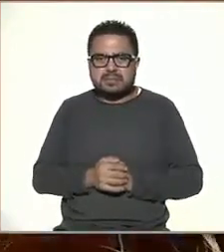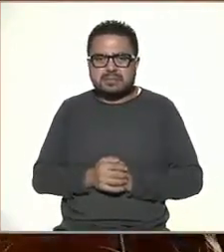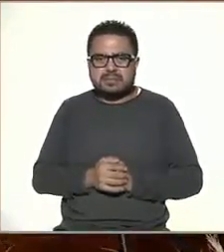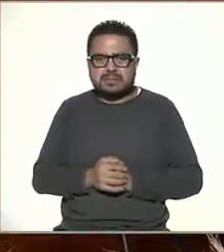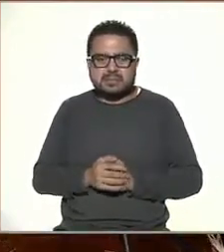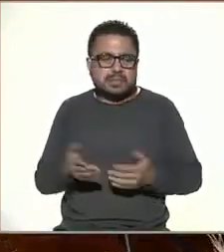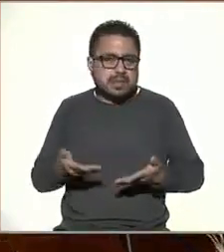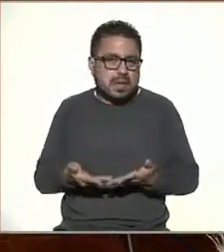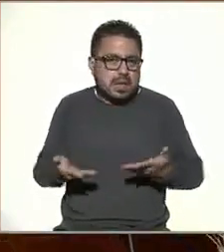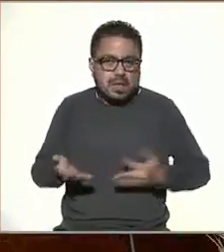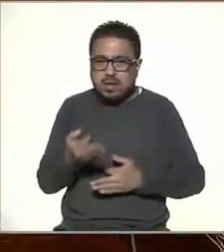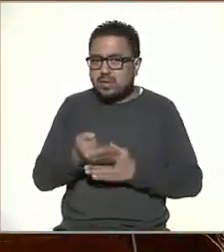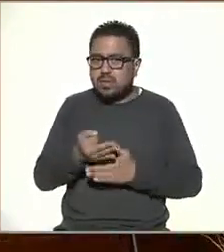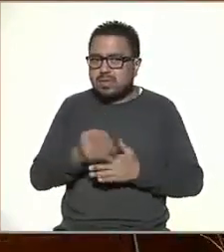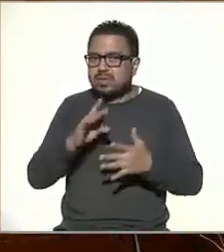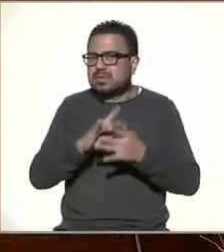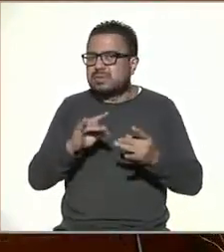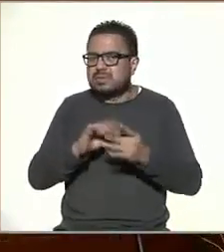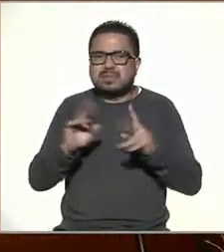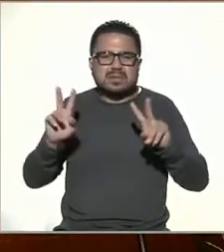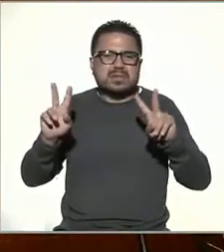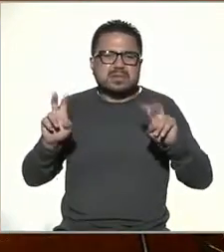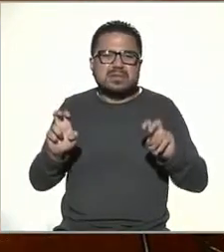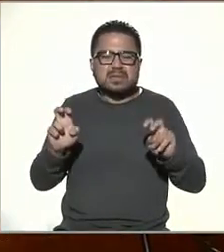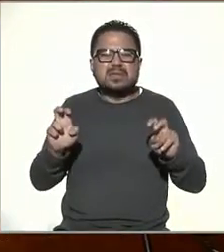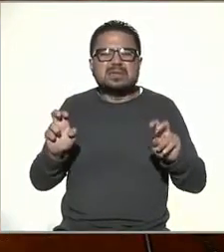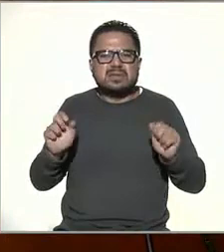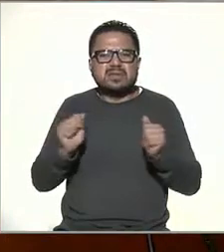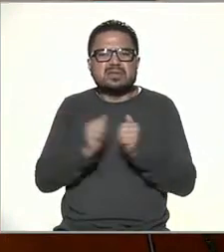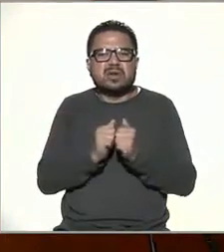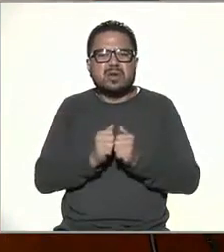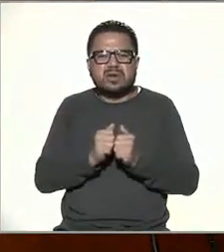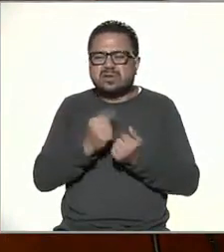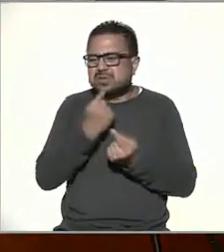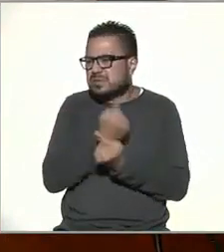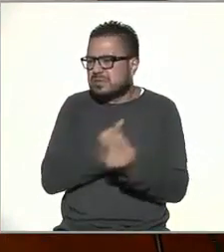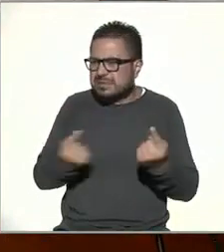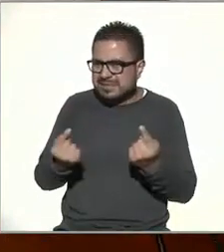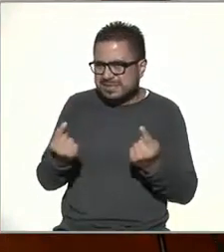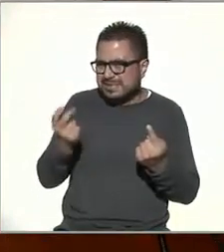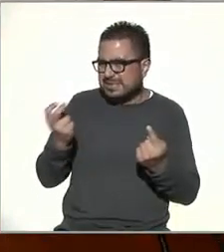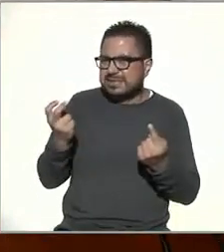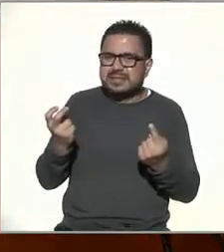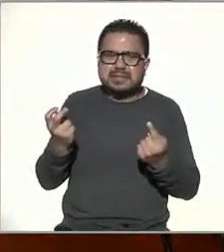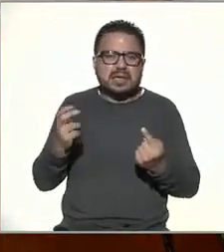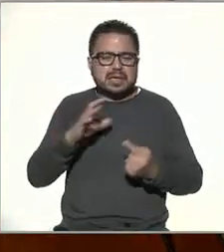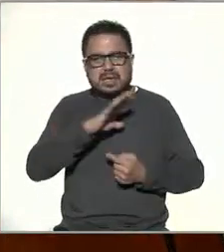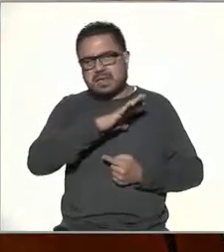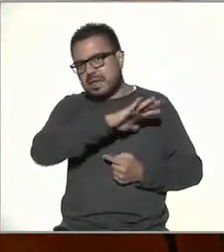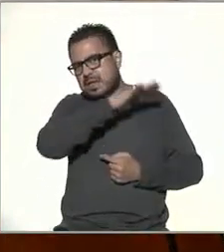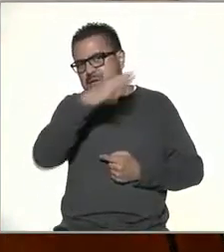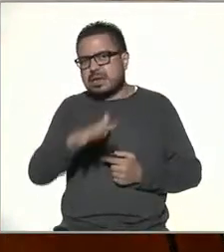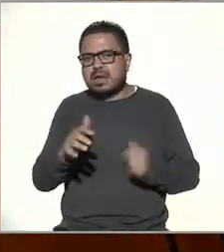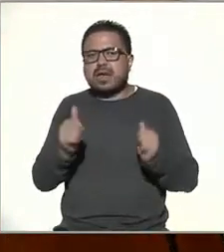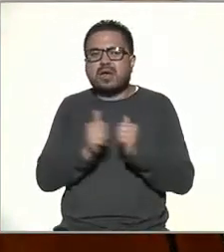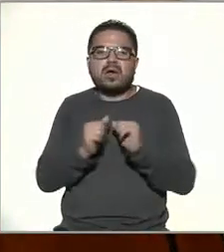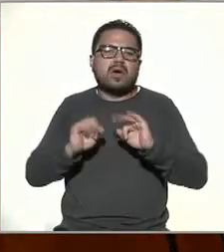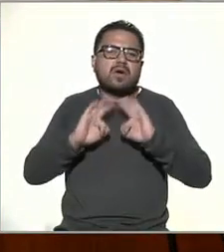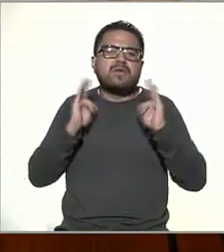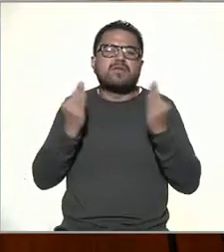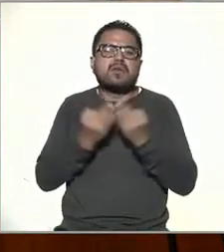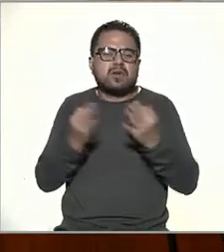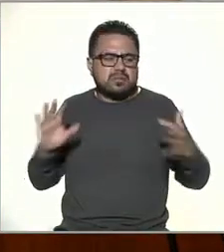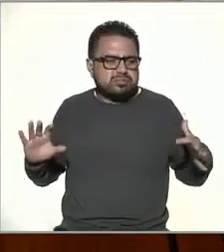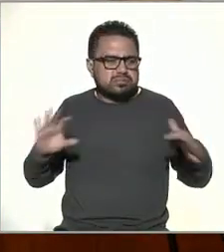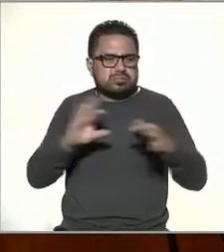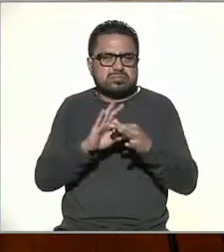Ahora que hablábamos de este asunto que tiene que ver directamente con la infancia y bueno, en general con la forma en que se han